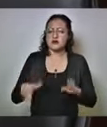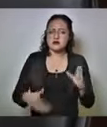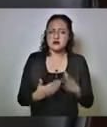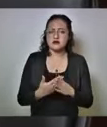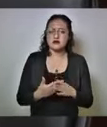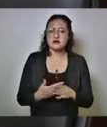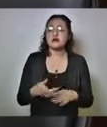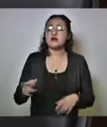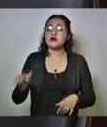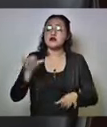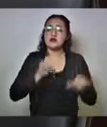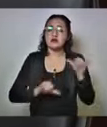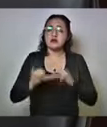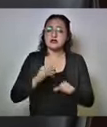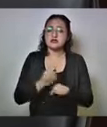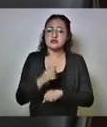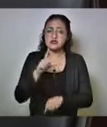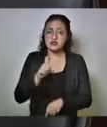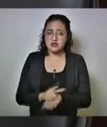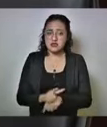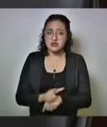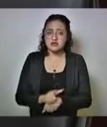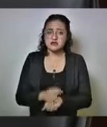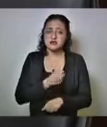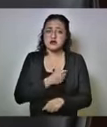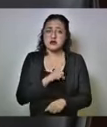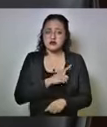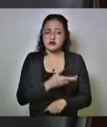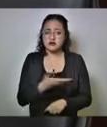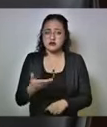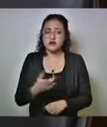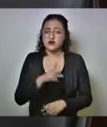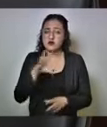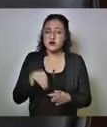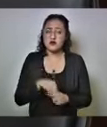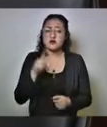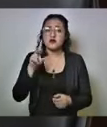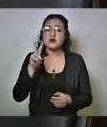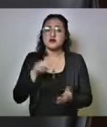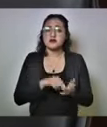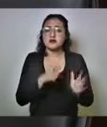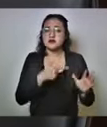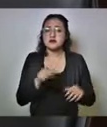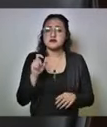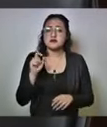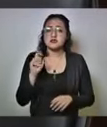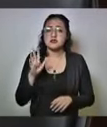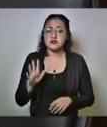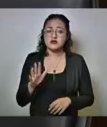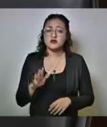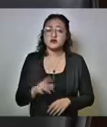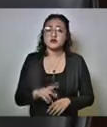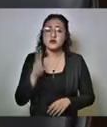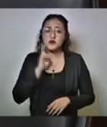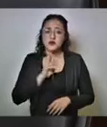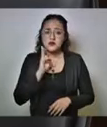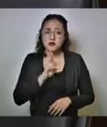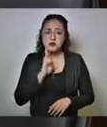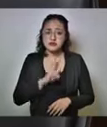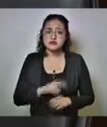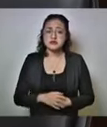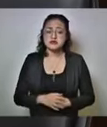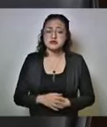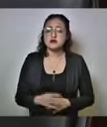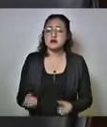procesado en la Oratoria Estatal de Salud Pública un total de 2.725 muestras, con muestras, de las cuales